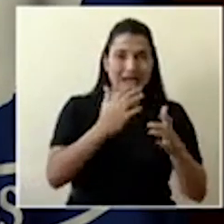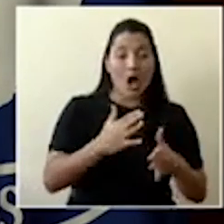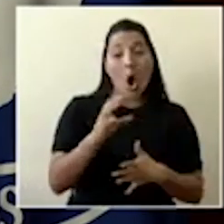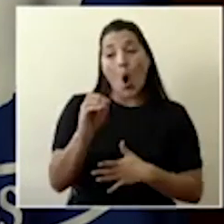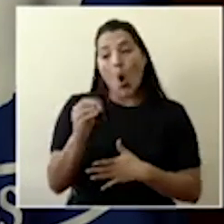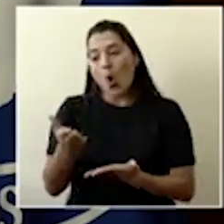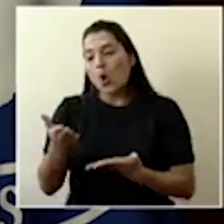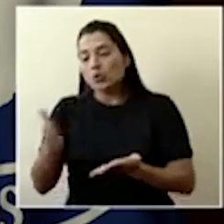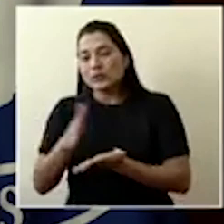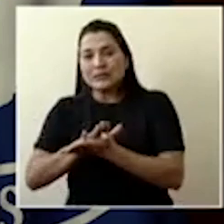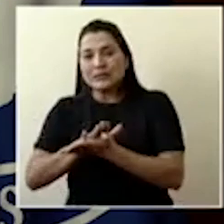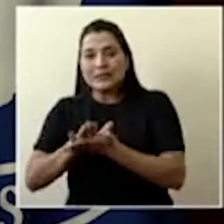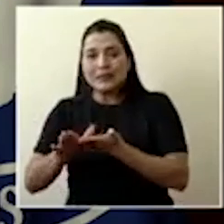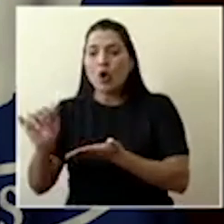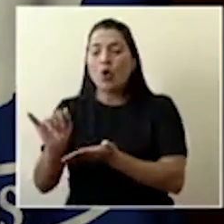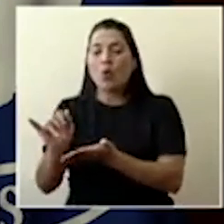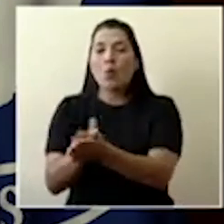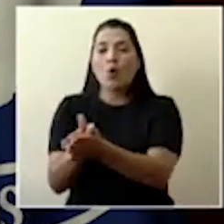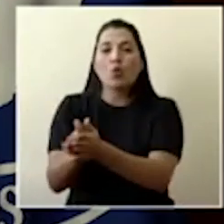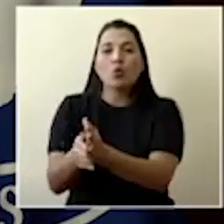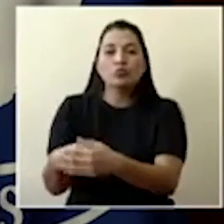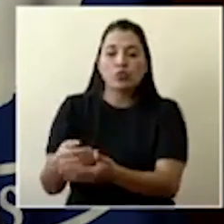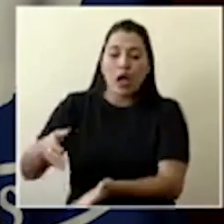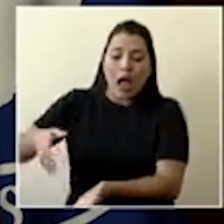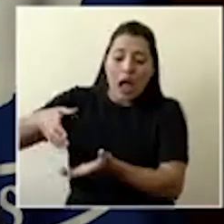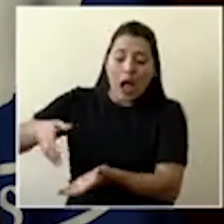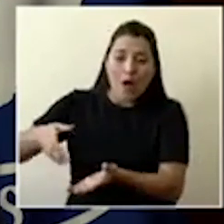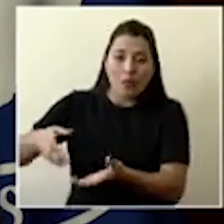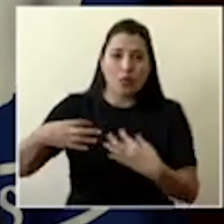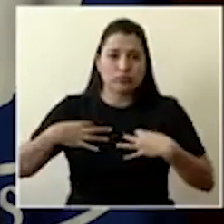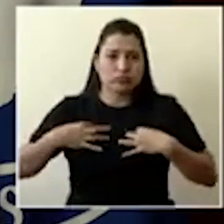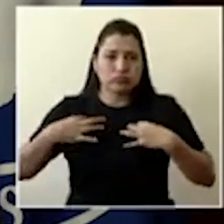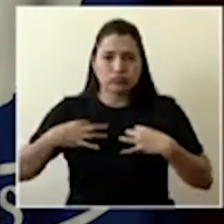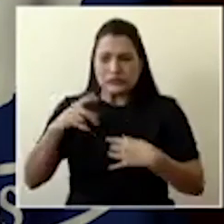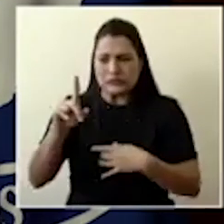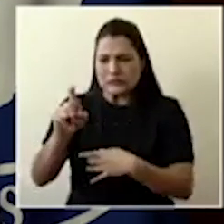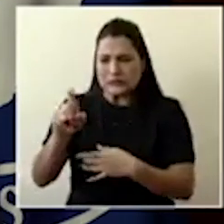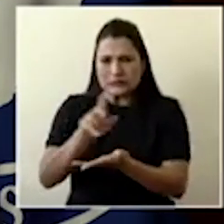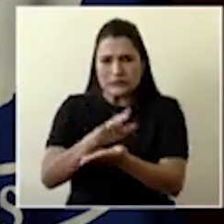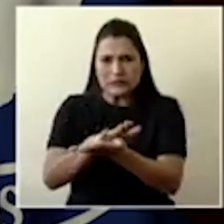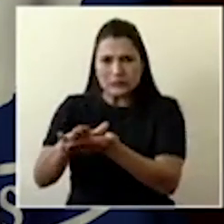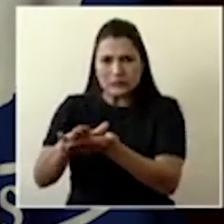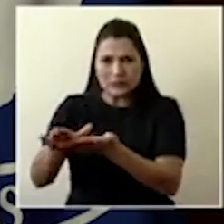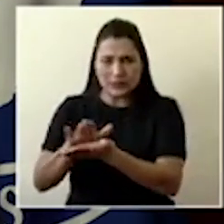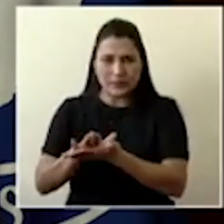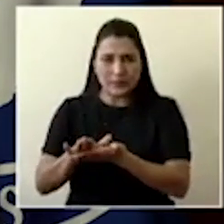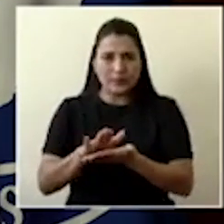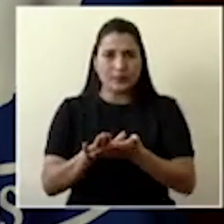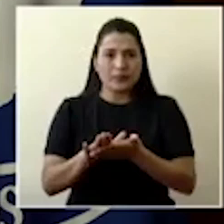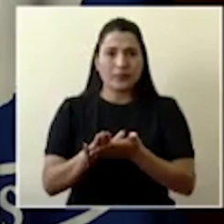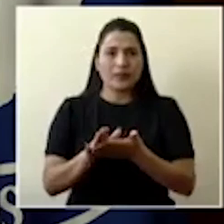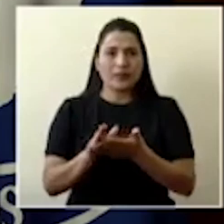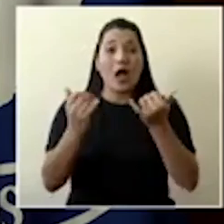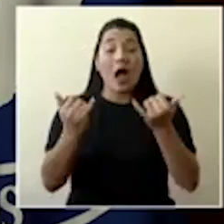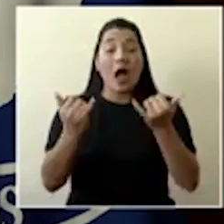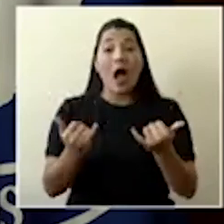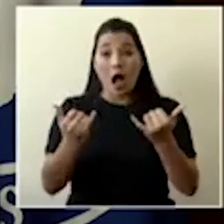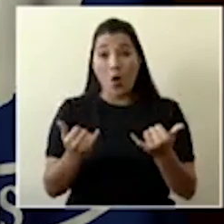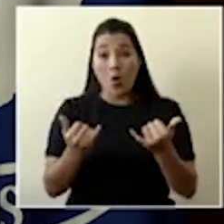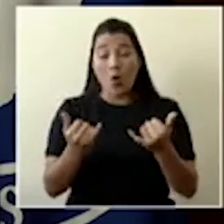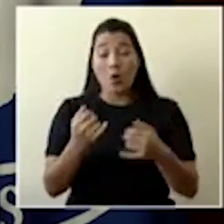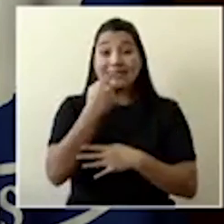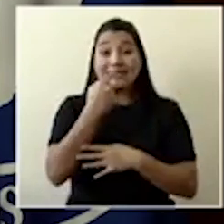como jabón de manos, detergentes, desinfectantes, entre otros. Mencionar que hemos